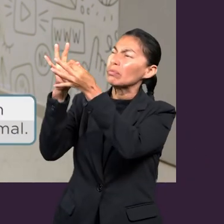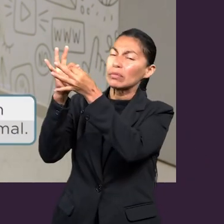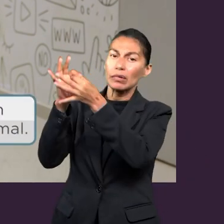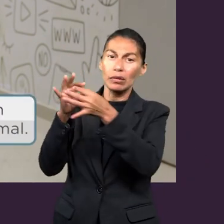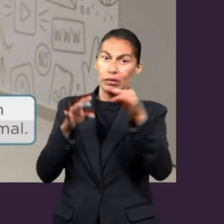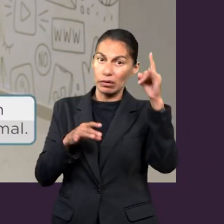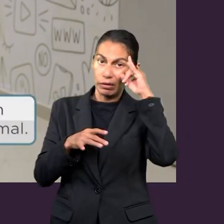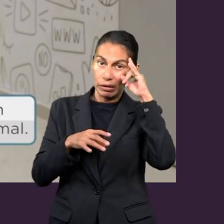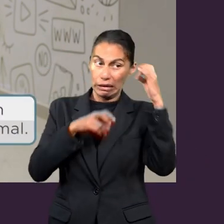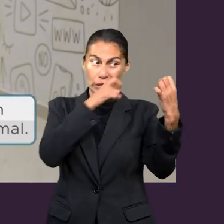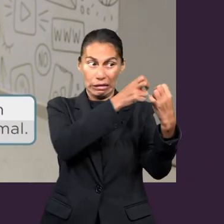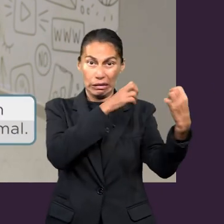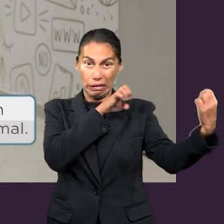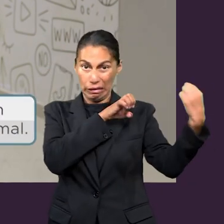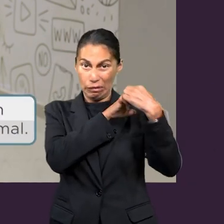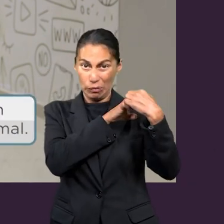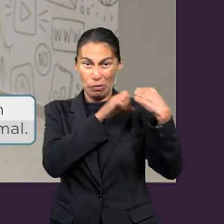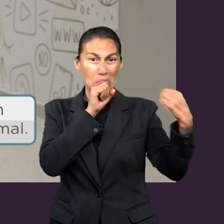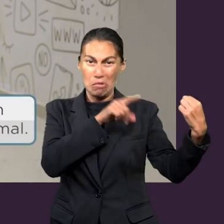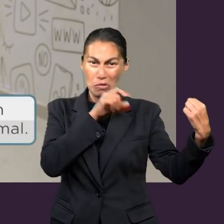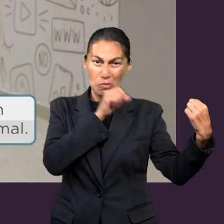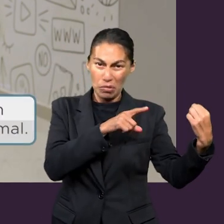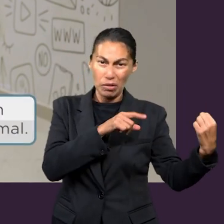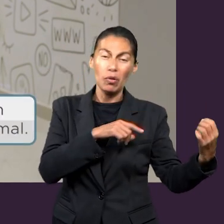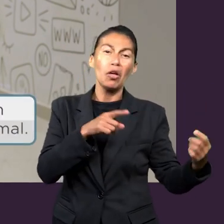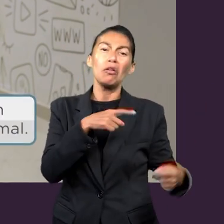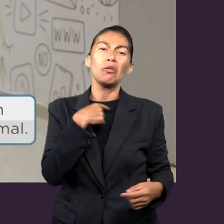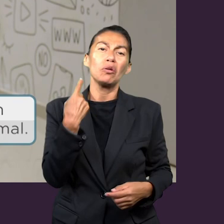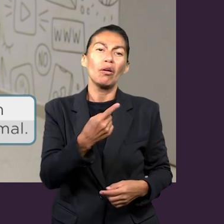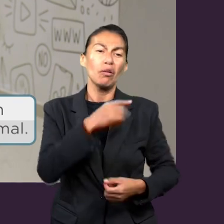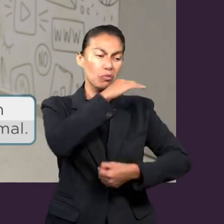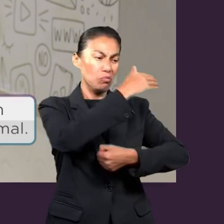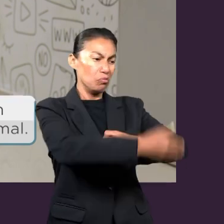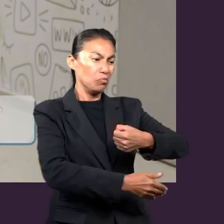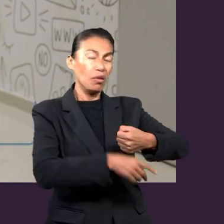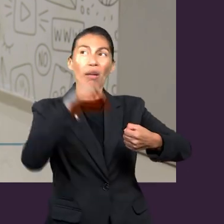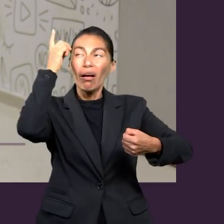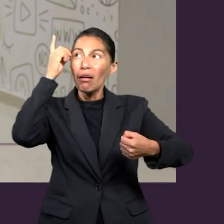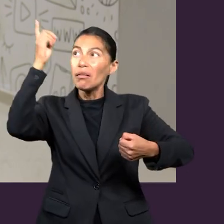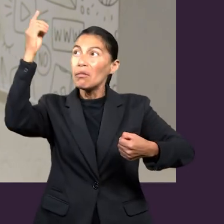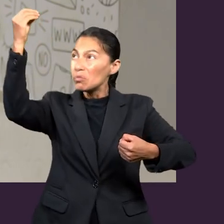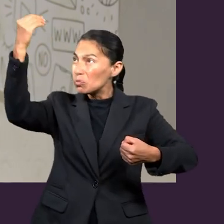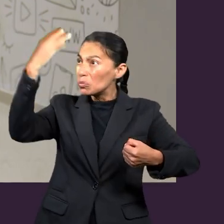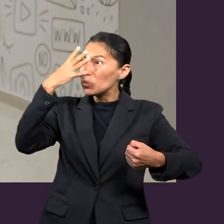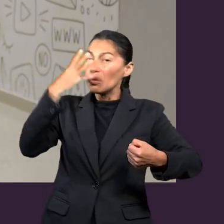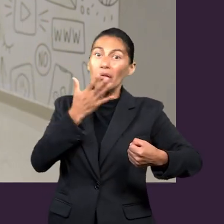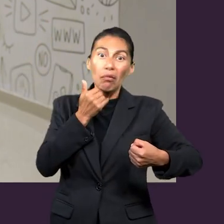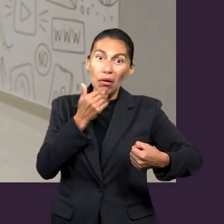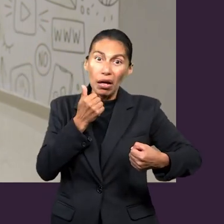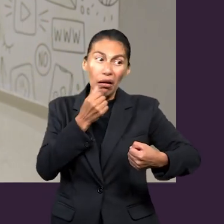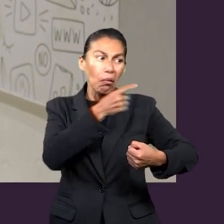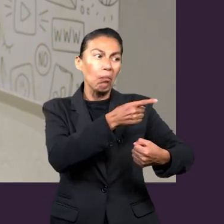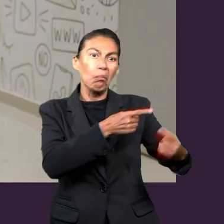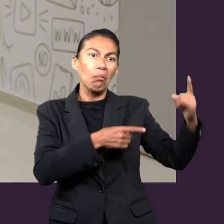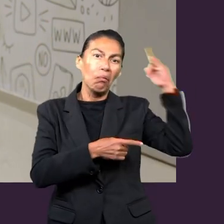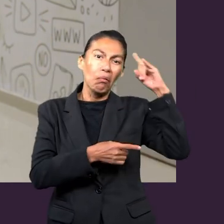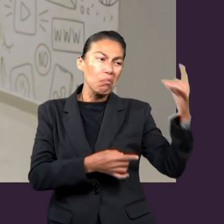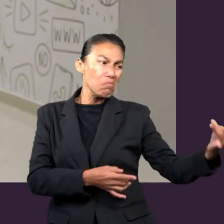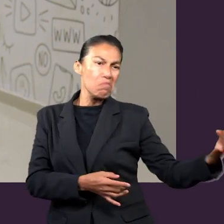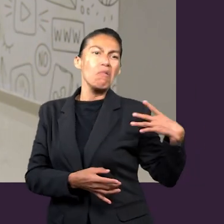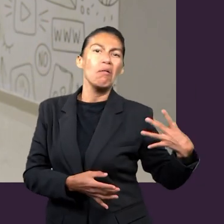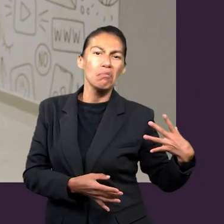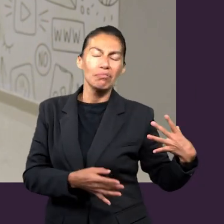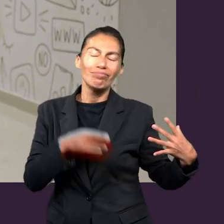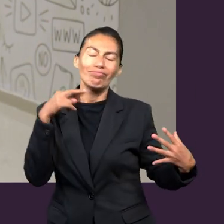cristianos de ahora tenemos que estar listos y preparados para seguir en el combate porque el enemigo es el mismo. Y sin la